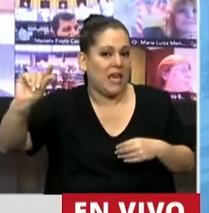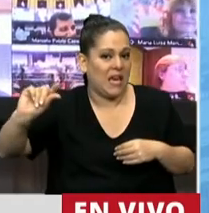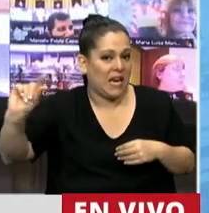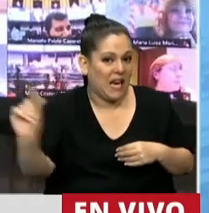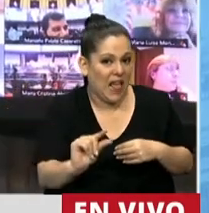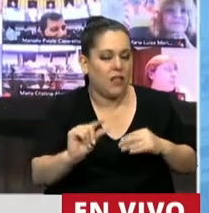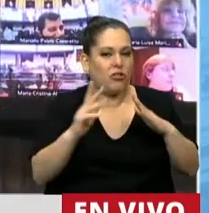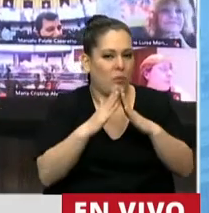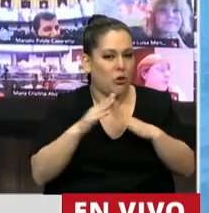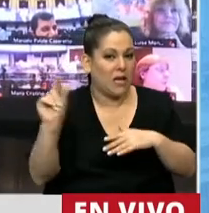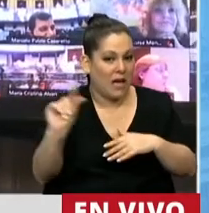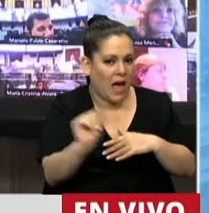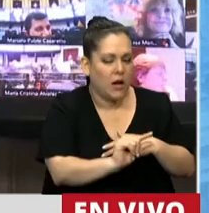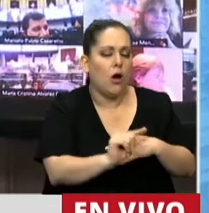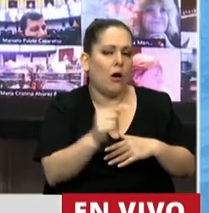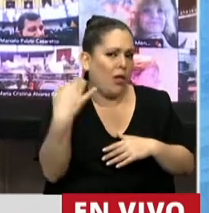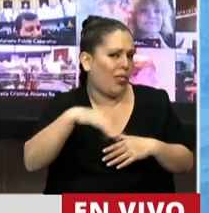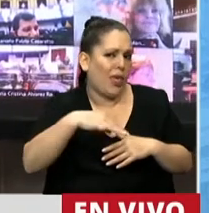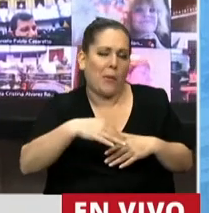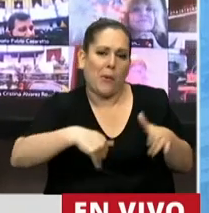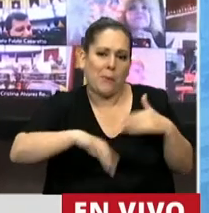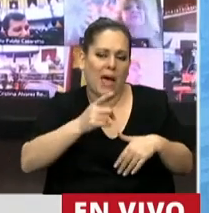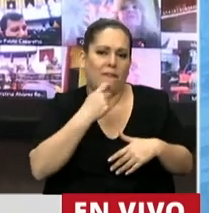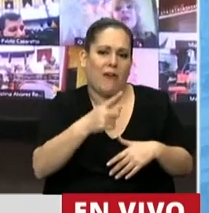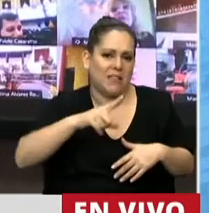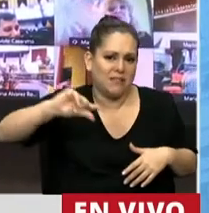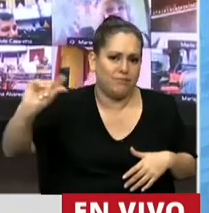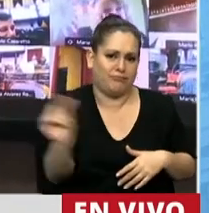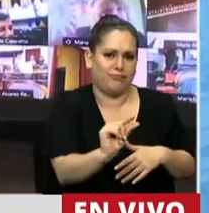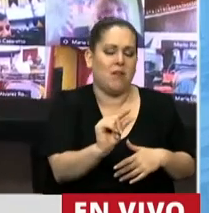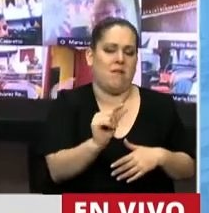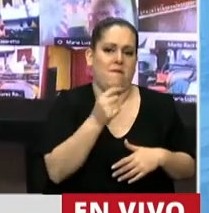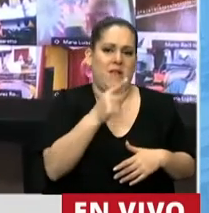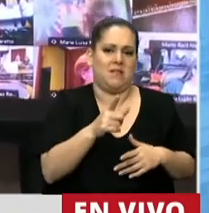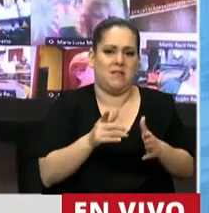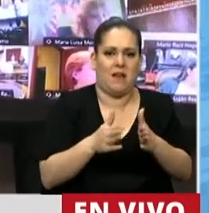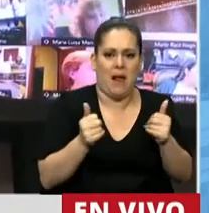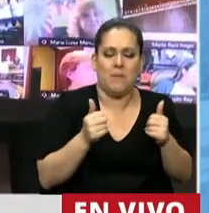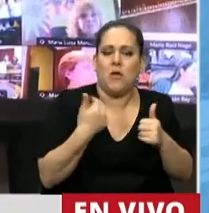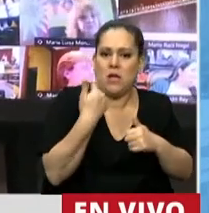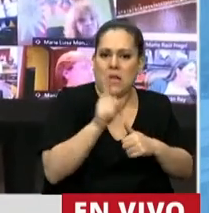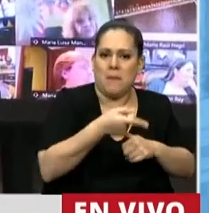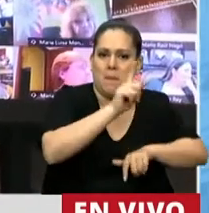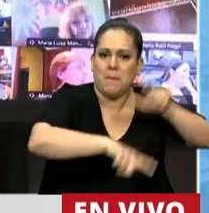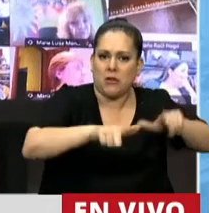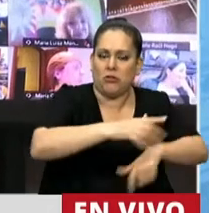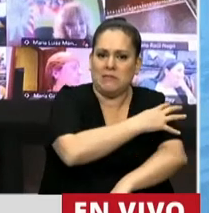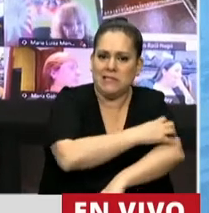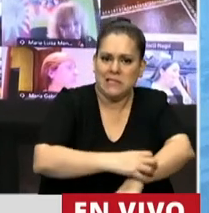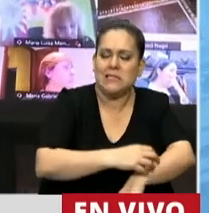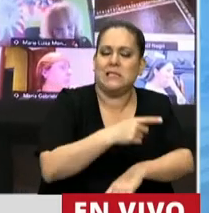hipotecarios tengan mayor facilidad en nuestro país y que tengan acceso todas aquellas personas que hayan